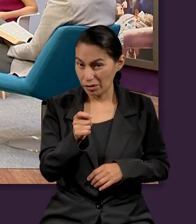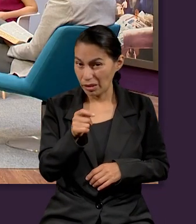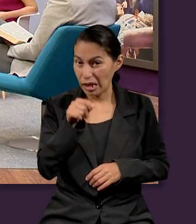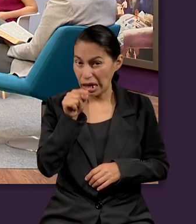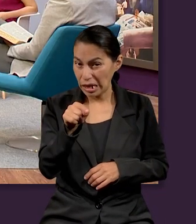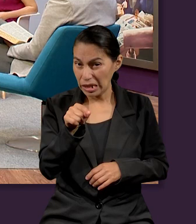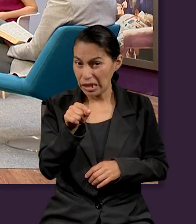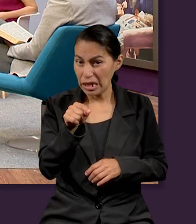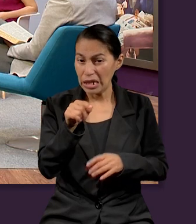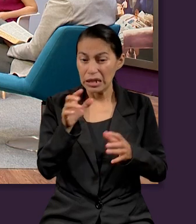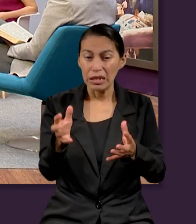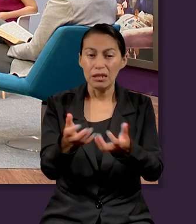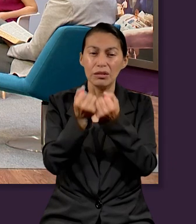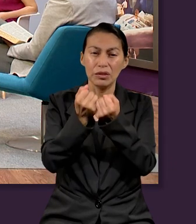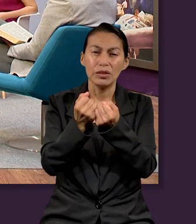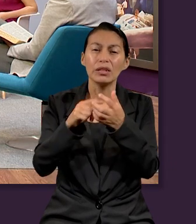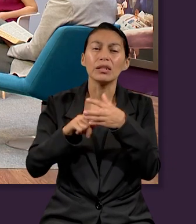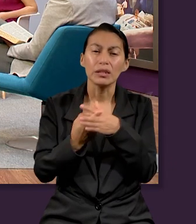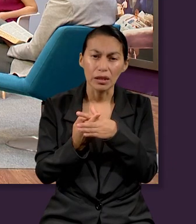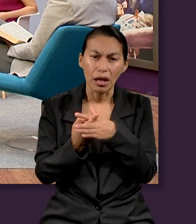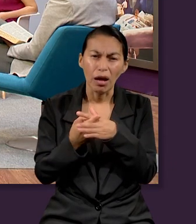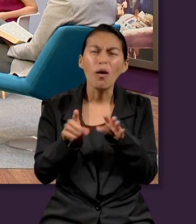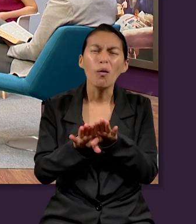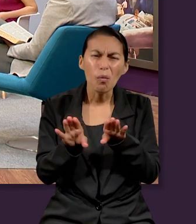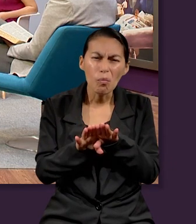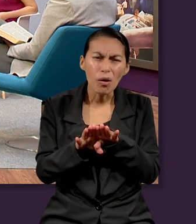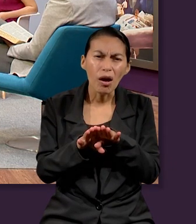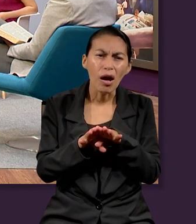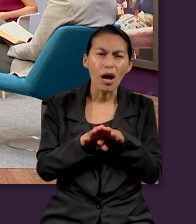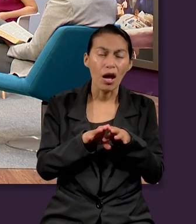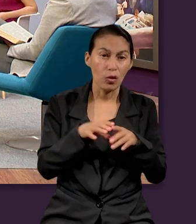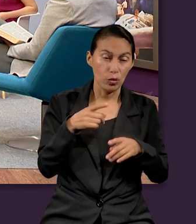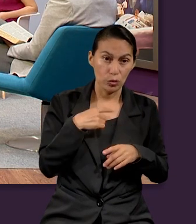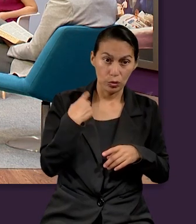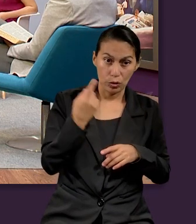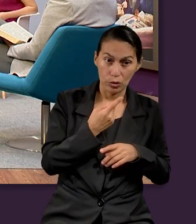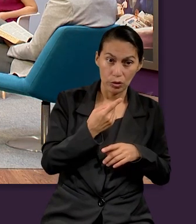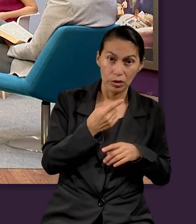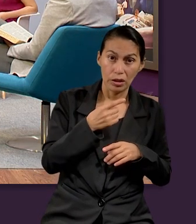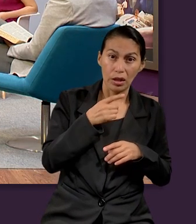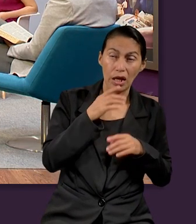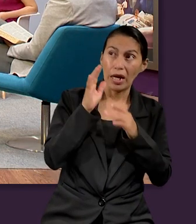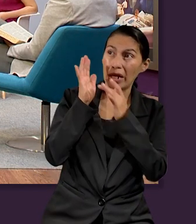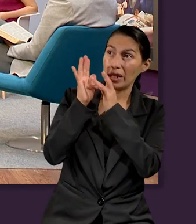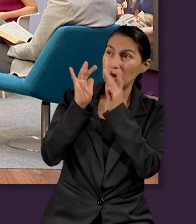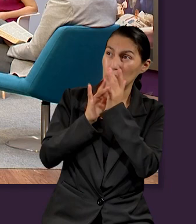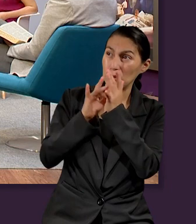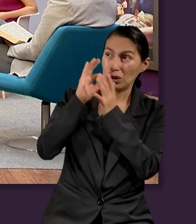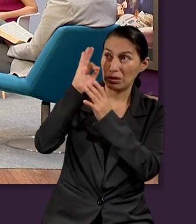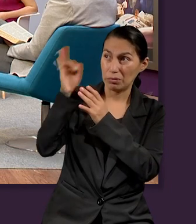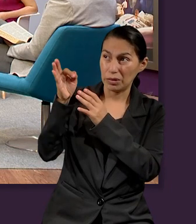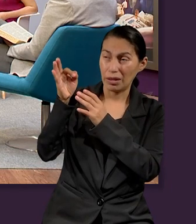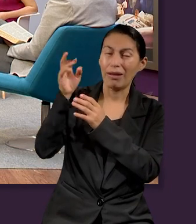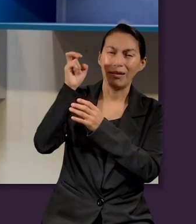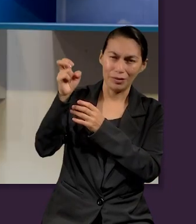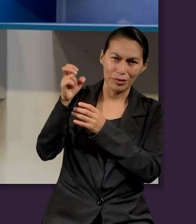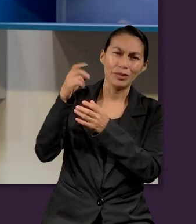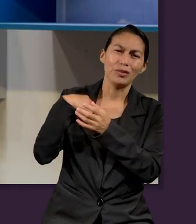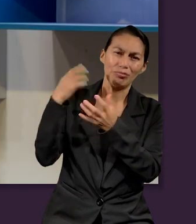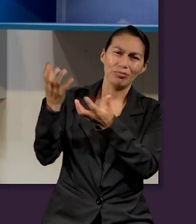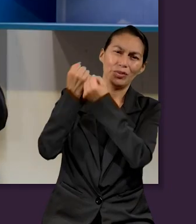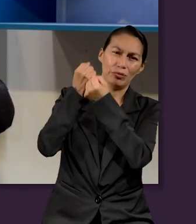aceptando la sangre del Cordero. ¿Puedo ganarme la salvación? No. ¿La voy a pagar un día? No.